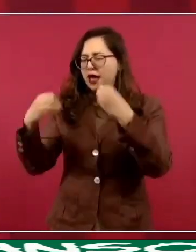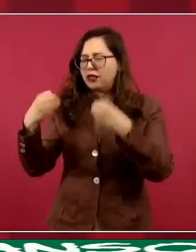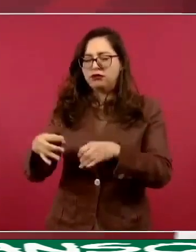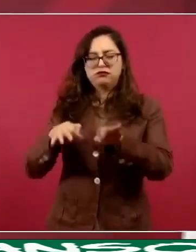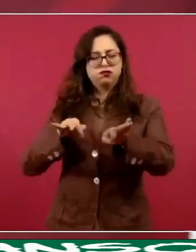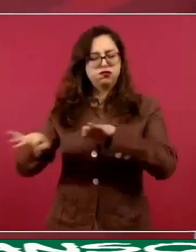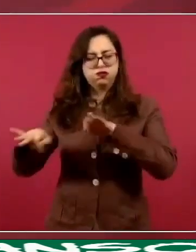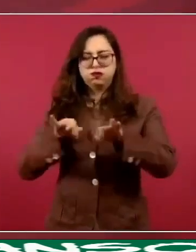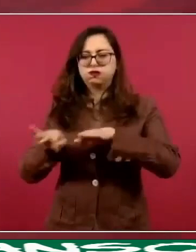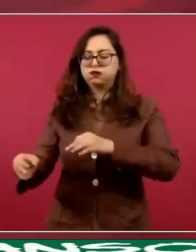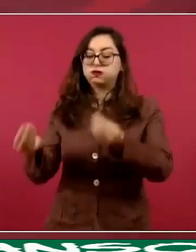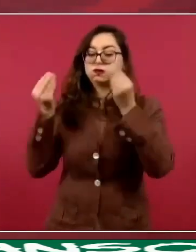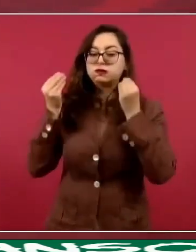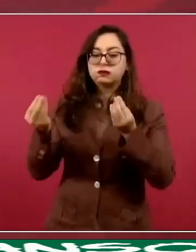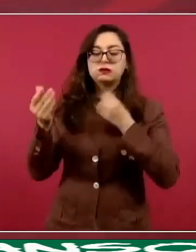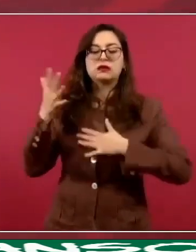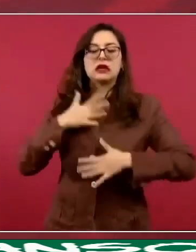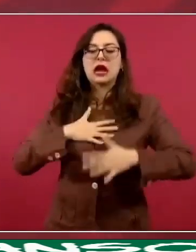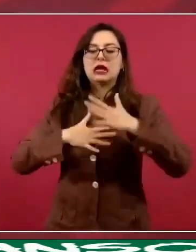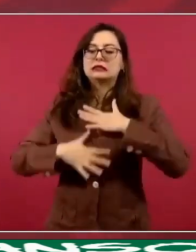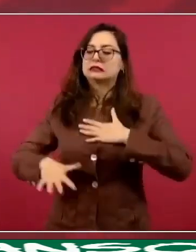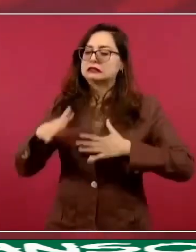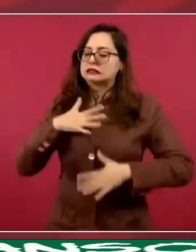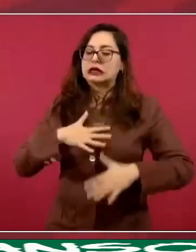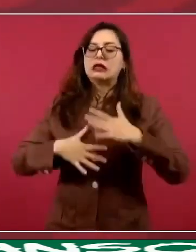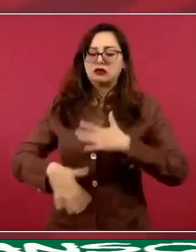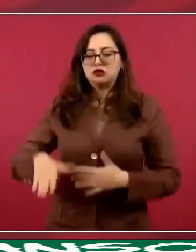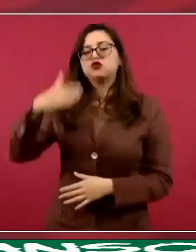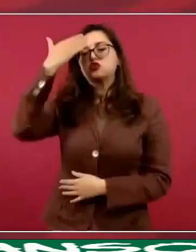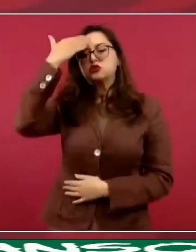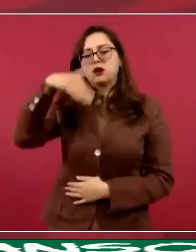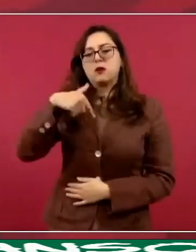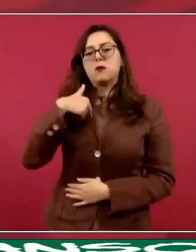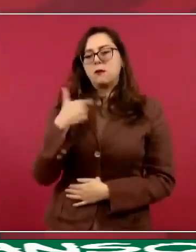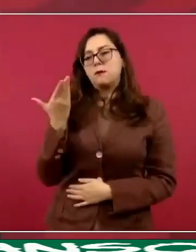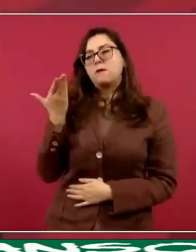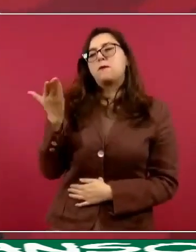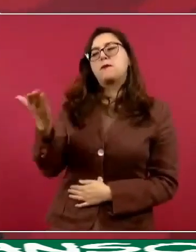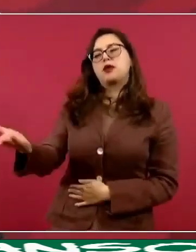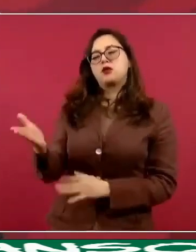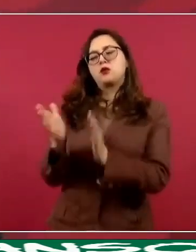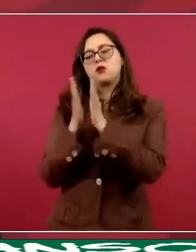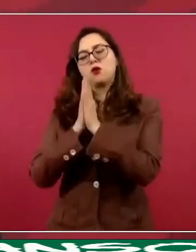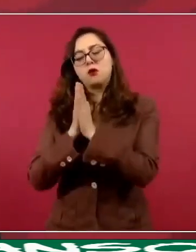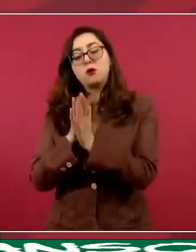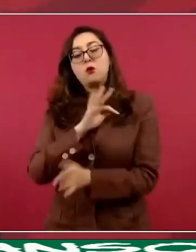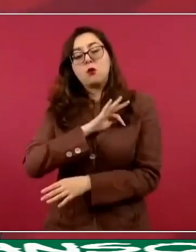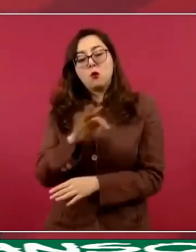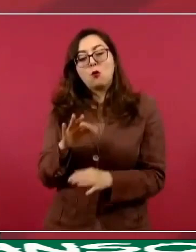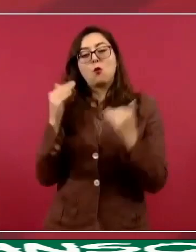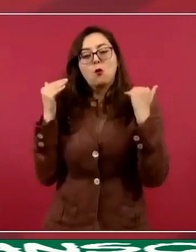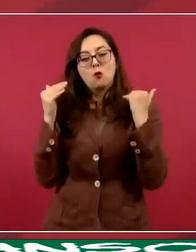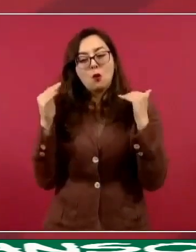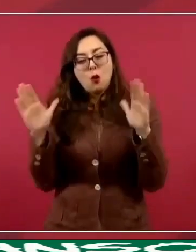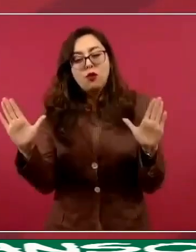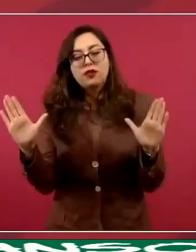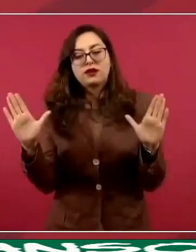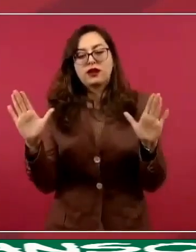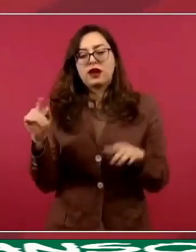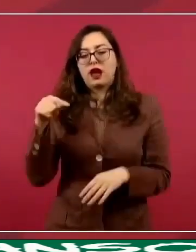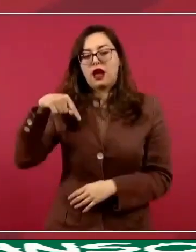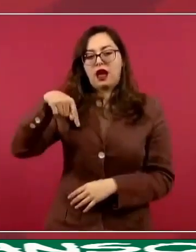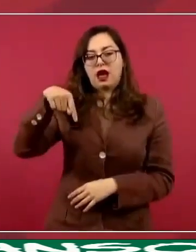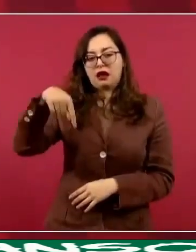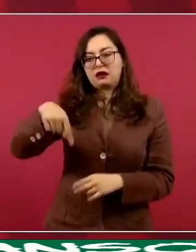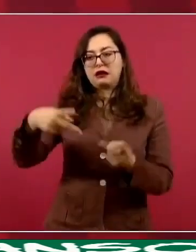trabajan mucho, pero le pido que que considere la posibilidad de que